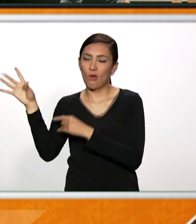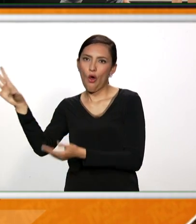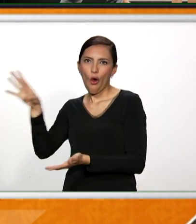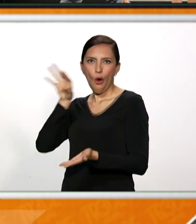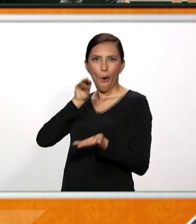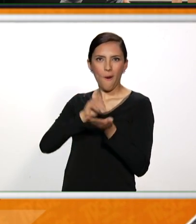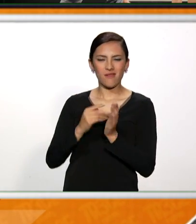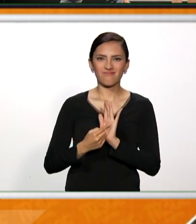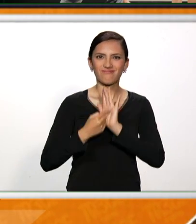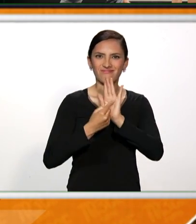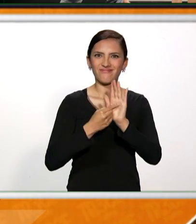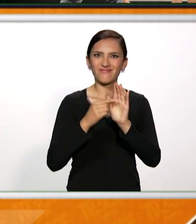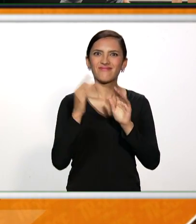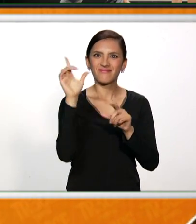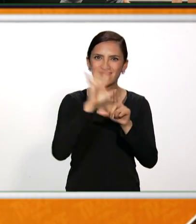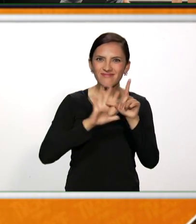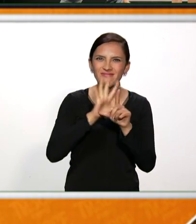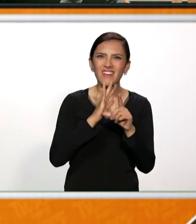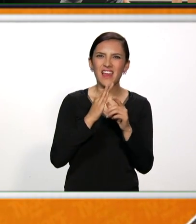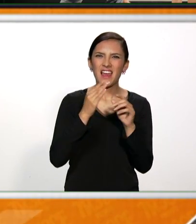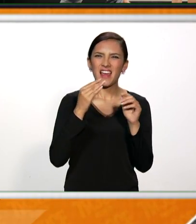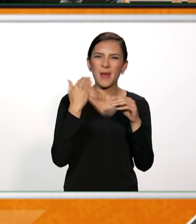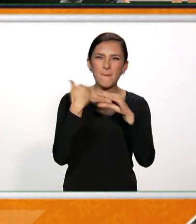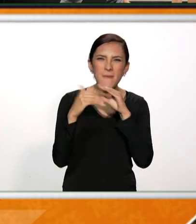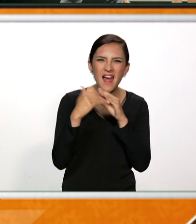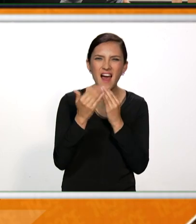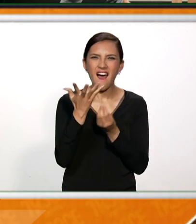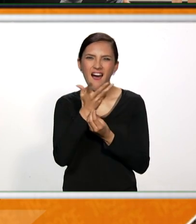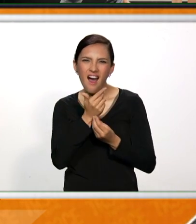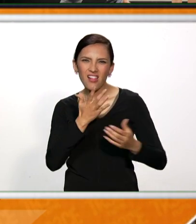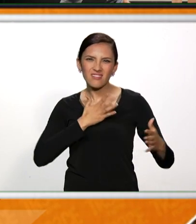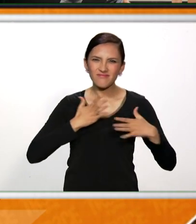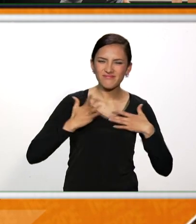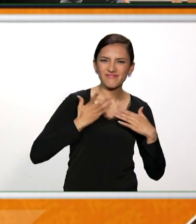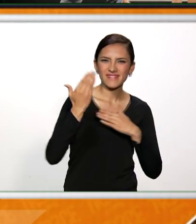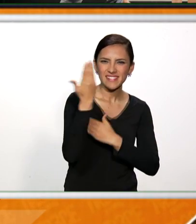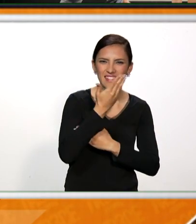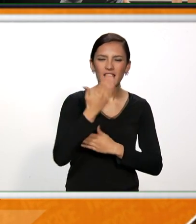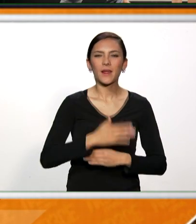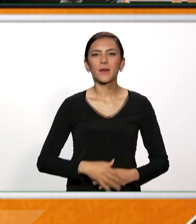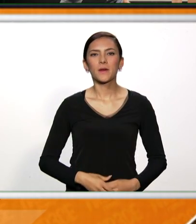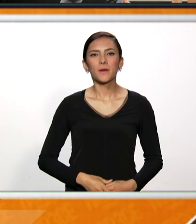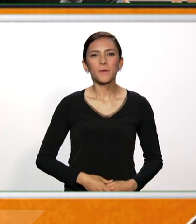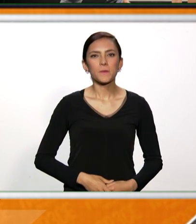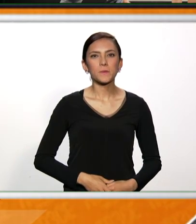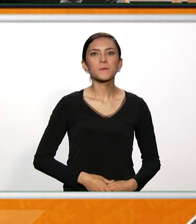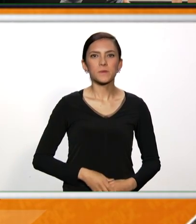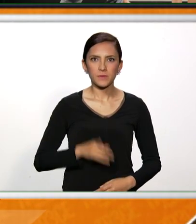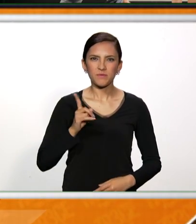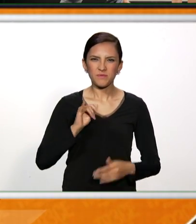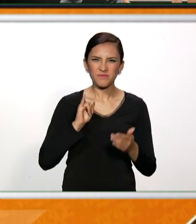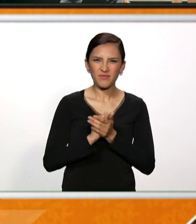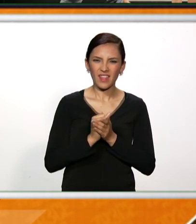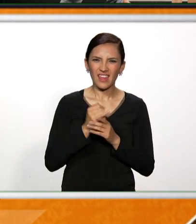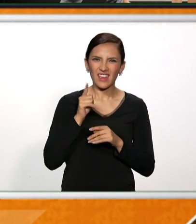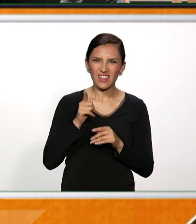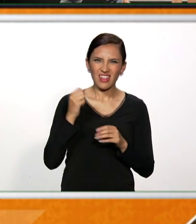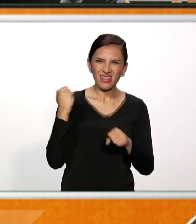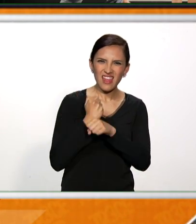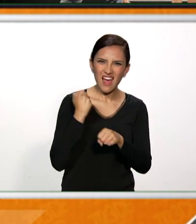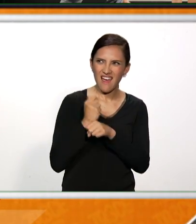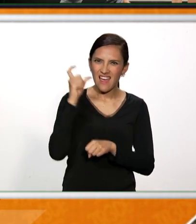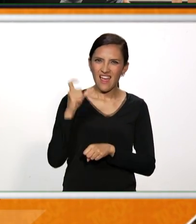y central para las artes y para el teatro, el cine. La puesta en escena, el trabajo que hace